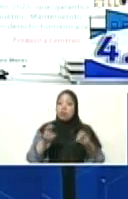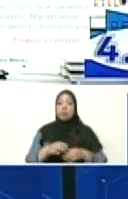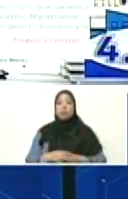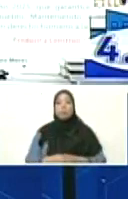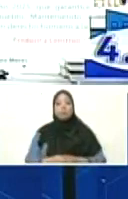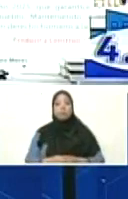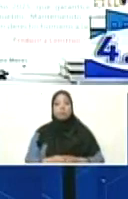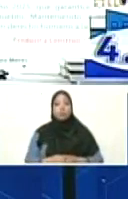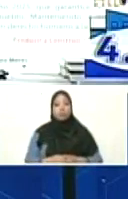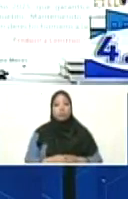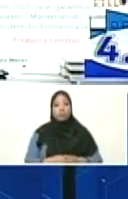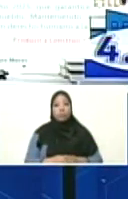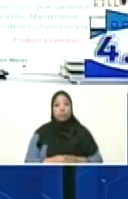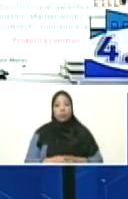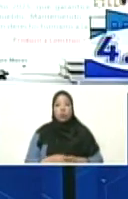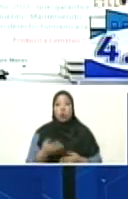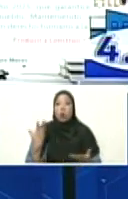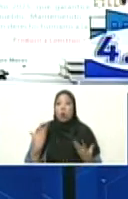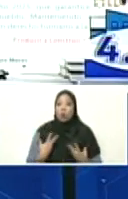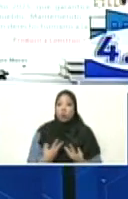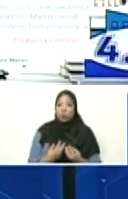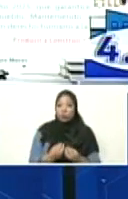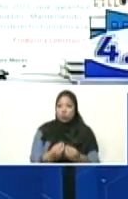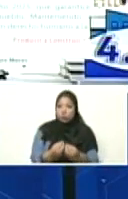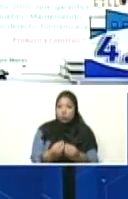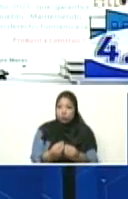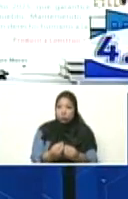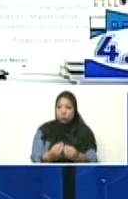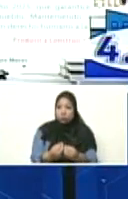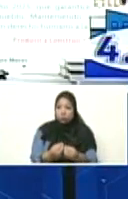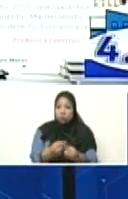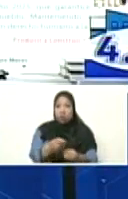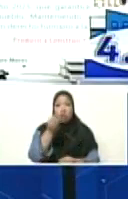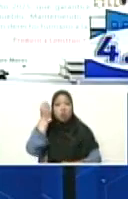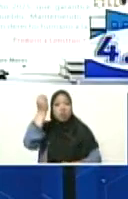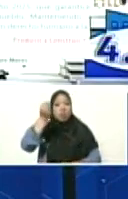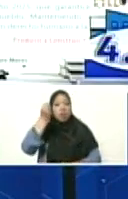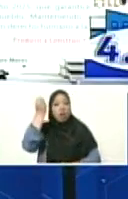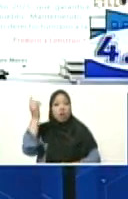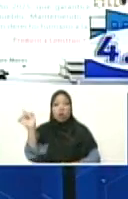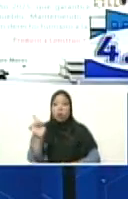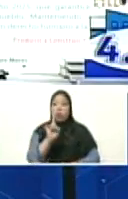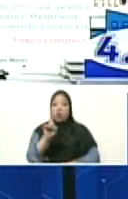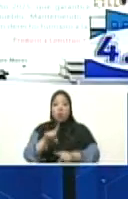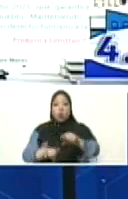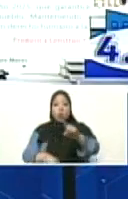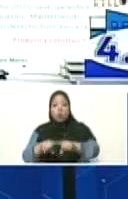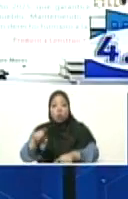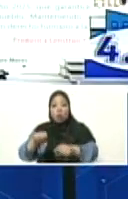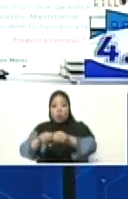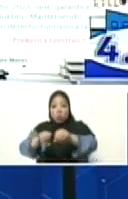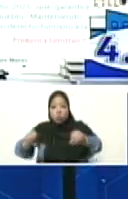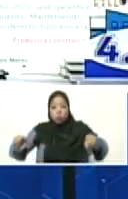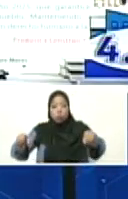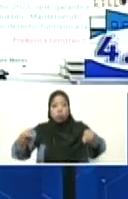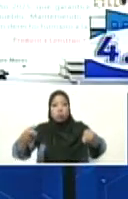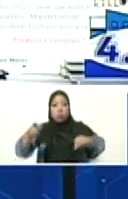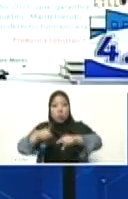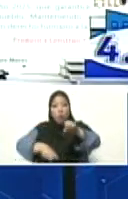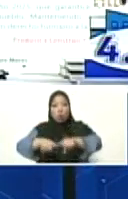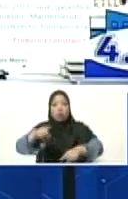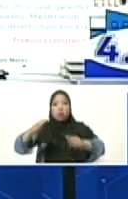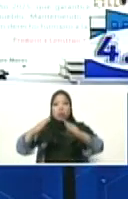paralelo. Ya no es con cemento, ya no es con cabilla, ya no es con